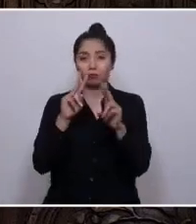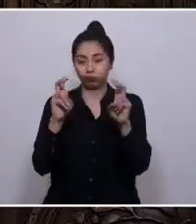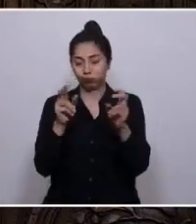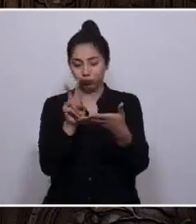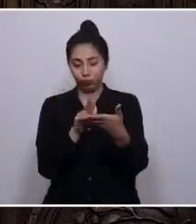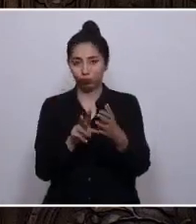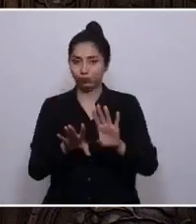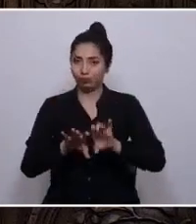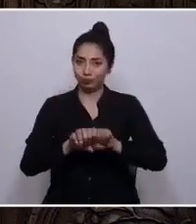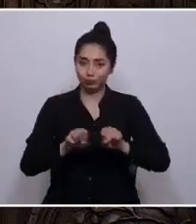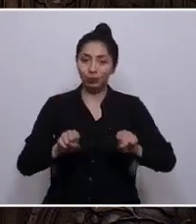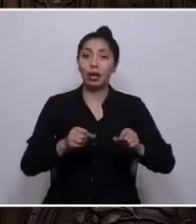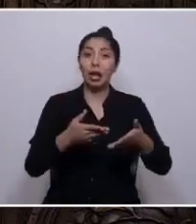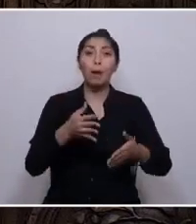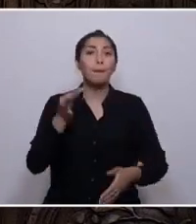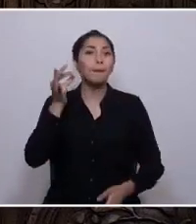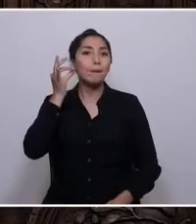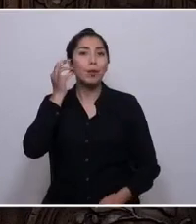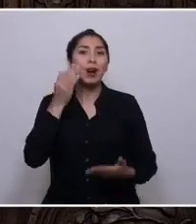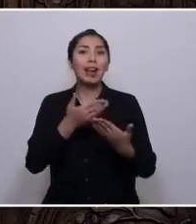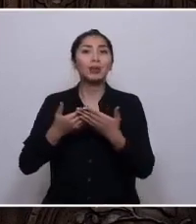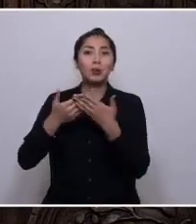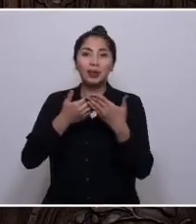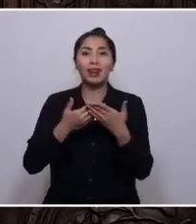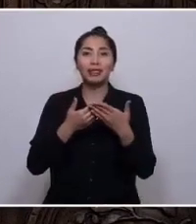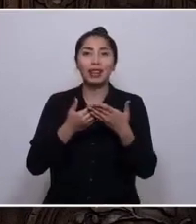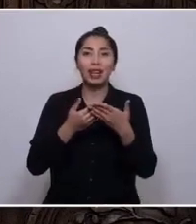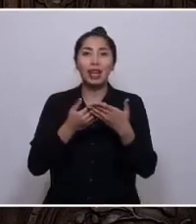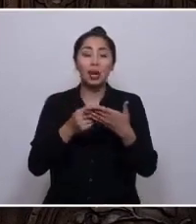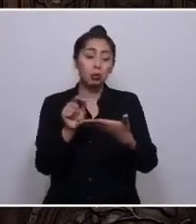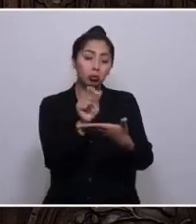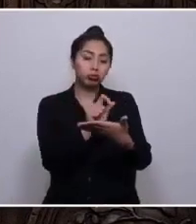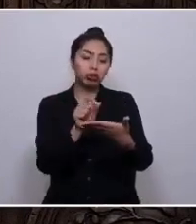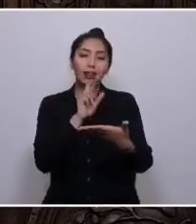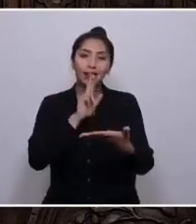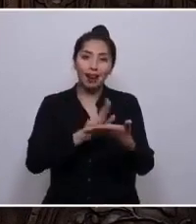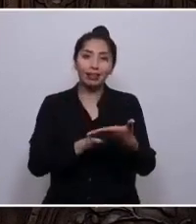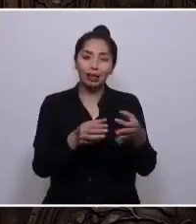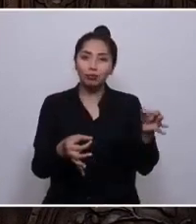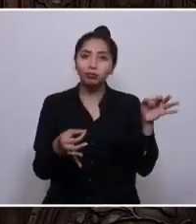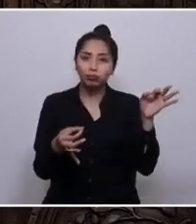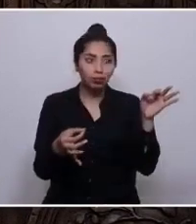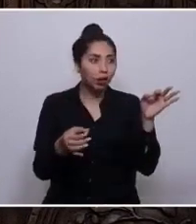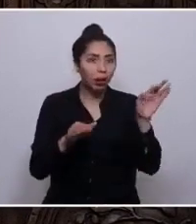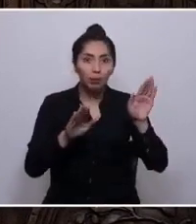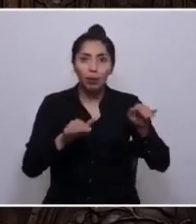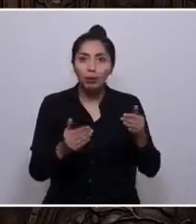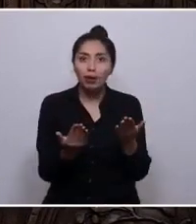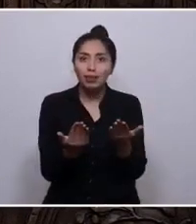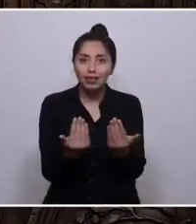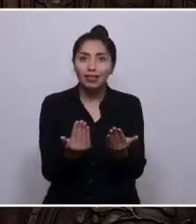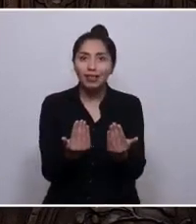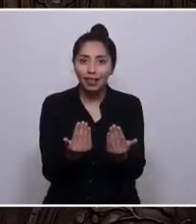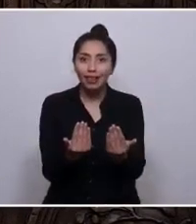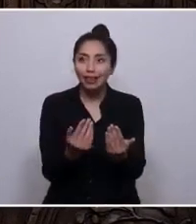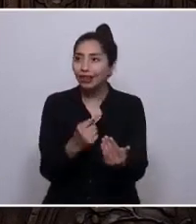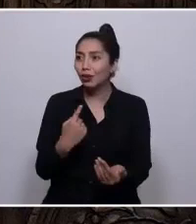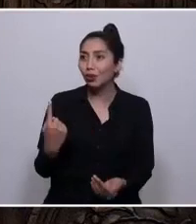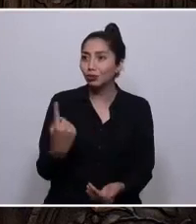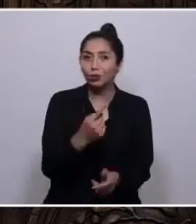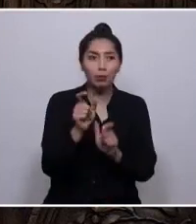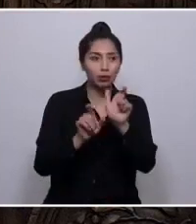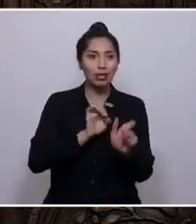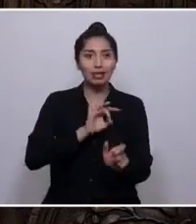Estas son las palabras de un estudiante que muy acertadas refrendan las mismas necesidades que son muy sentidas por los